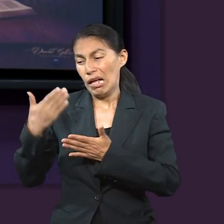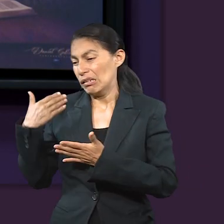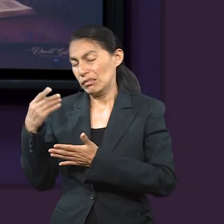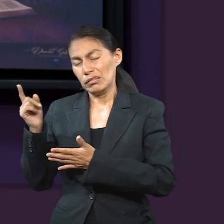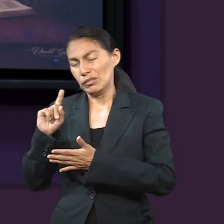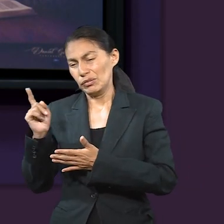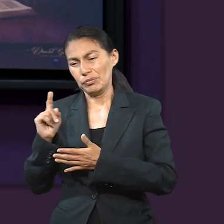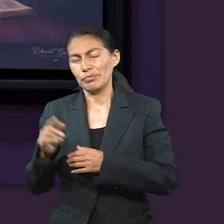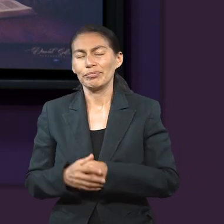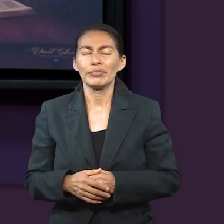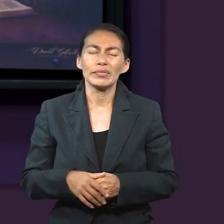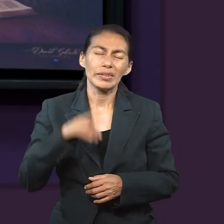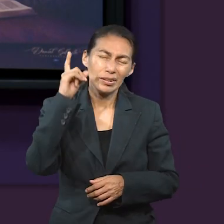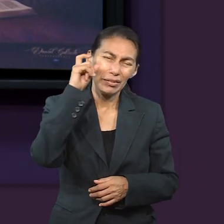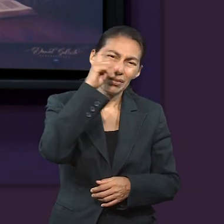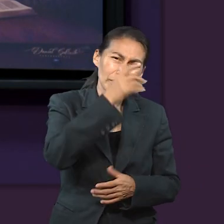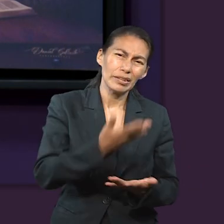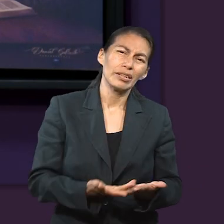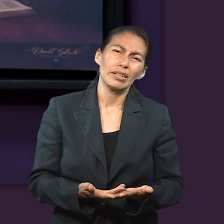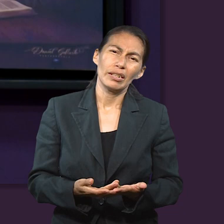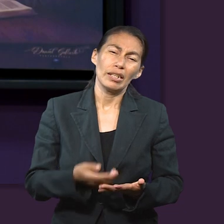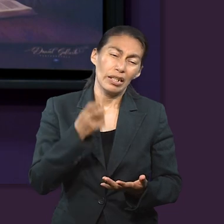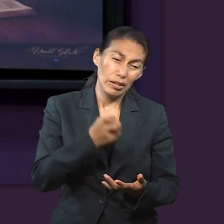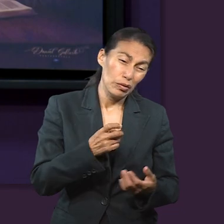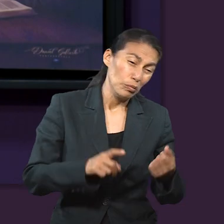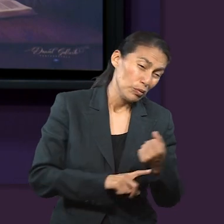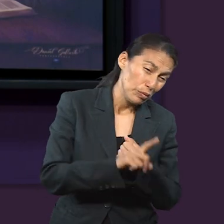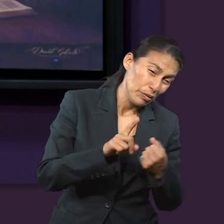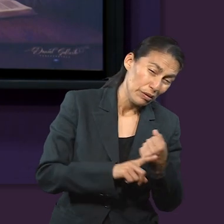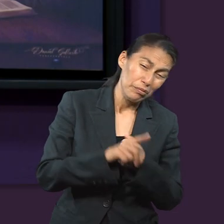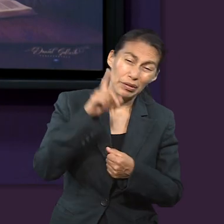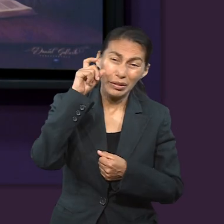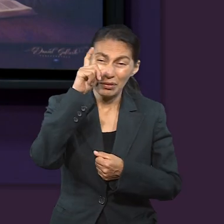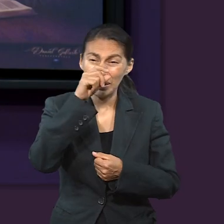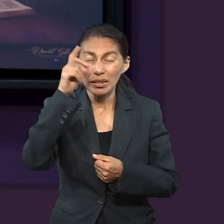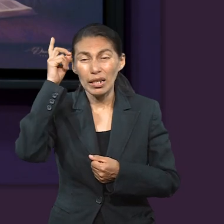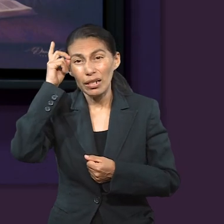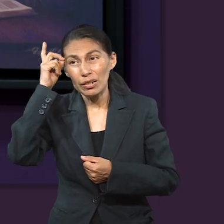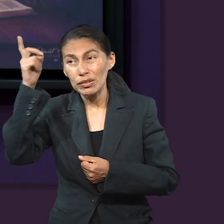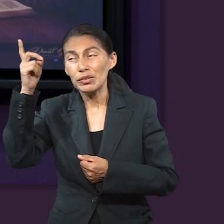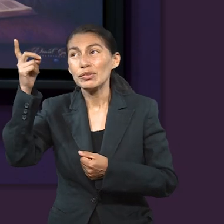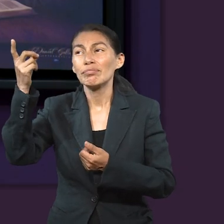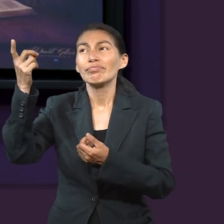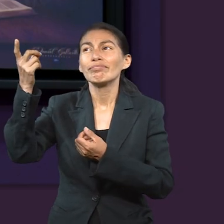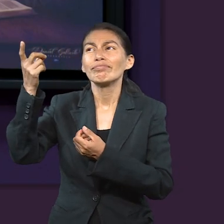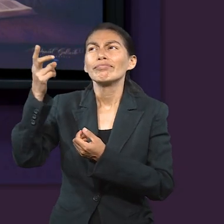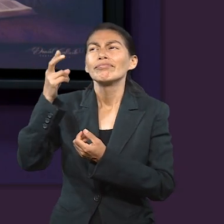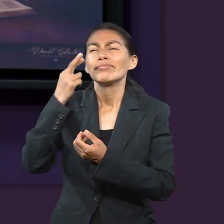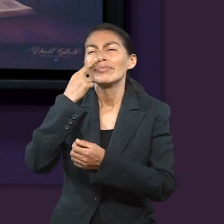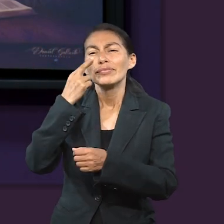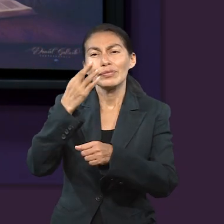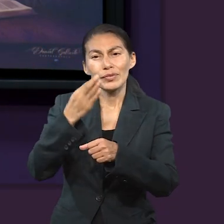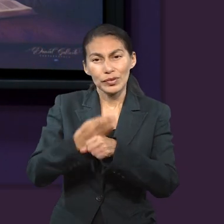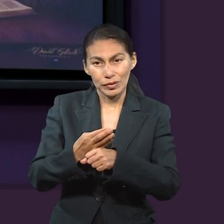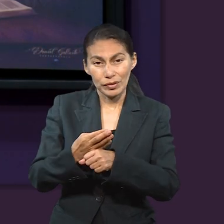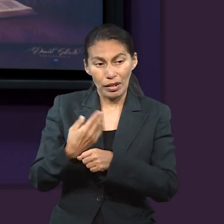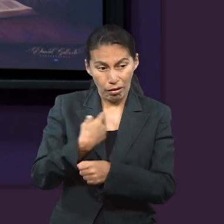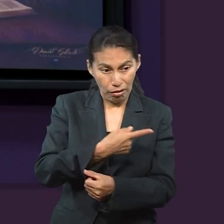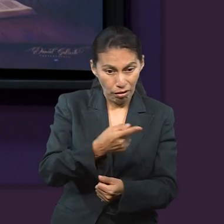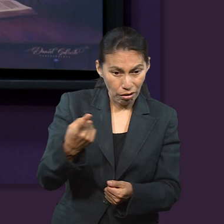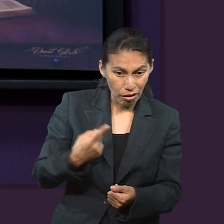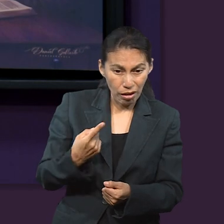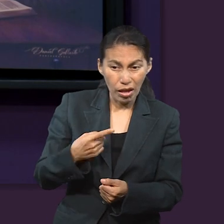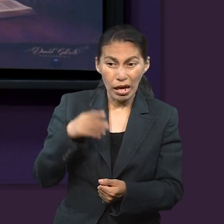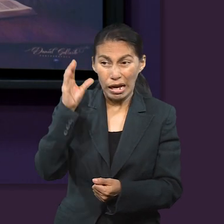como los que tienen que arrastrar hoy. Entonces, ante esas dificultades, Dios nos ha